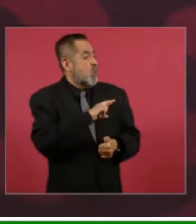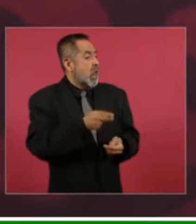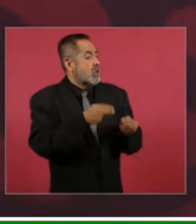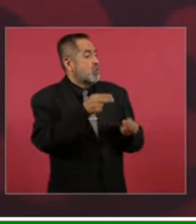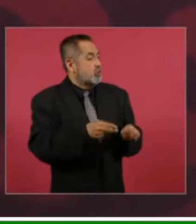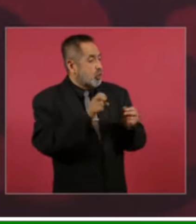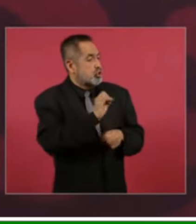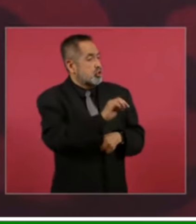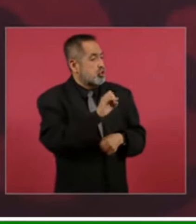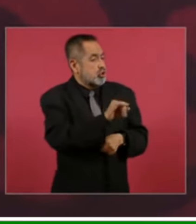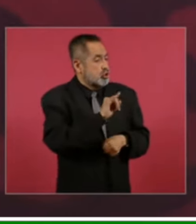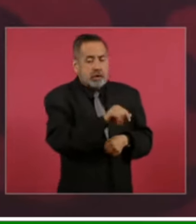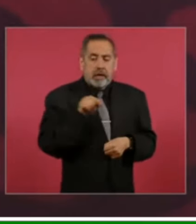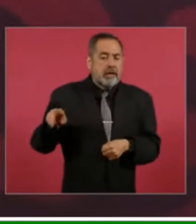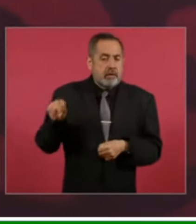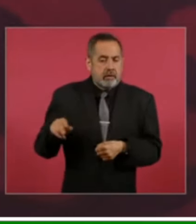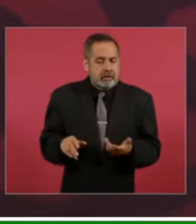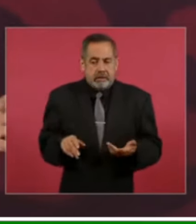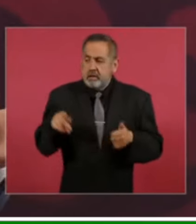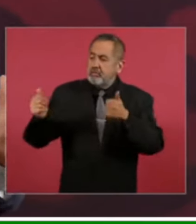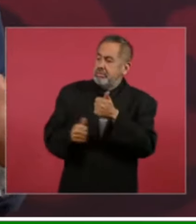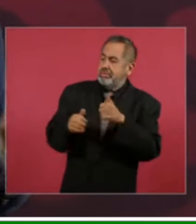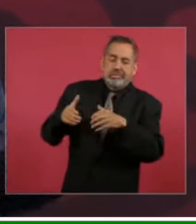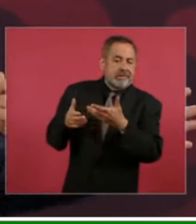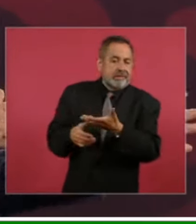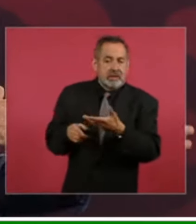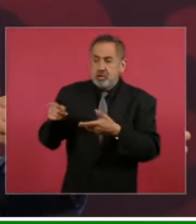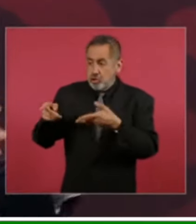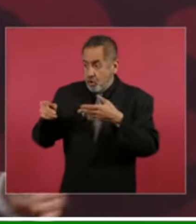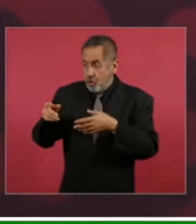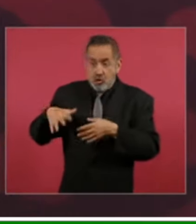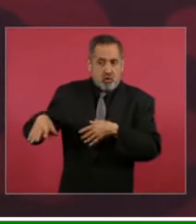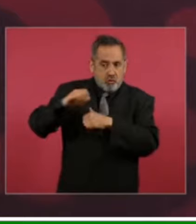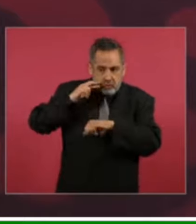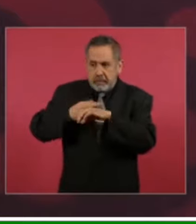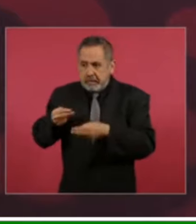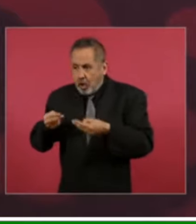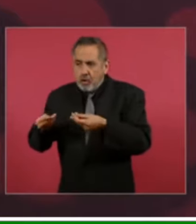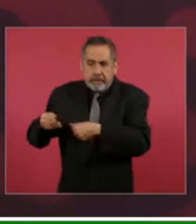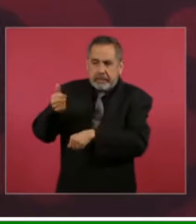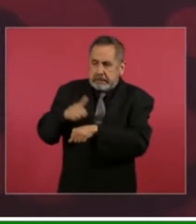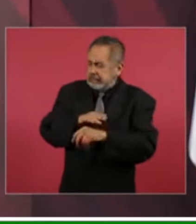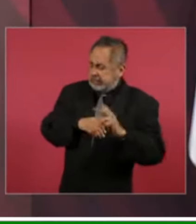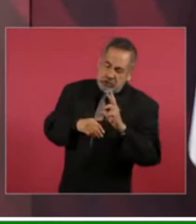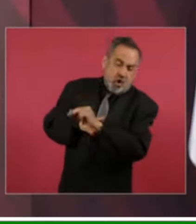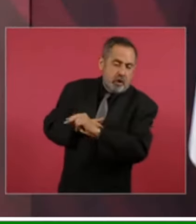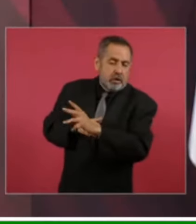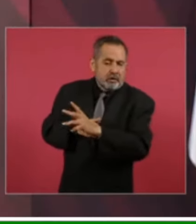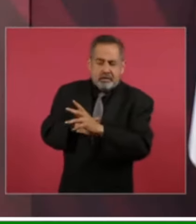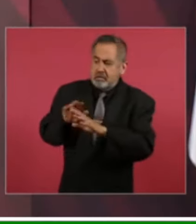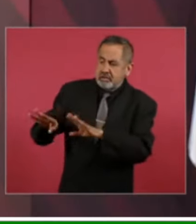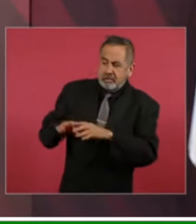que el gobierno no se ocupara de lo público que no se defendiera